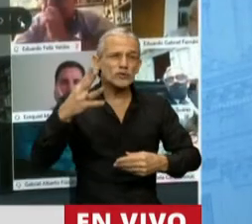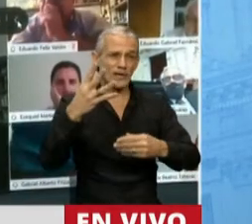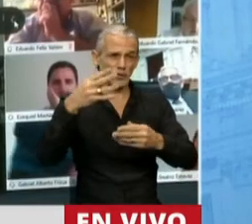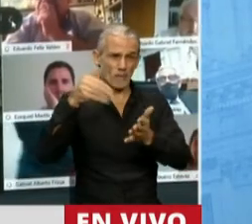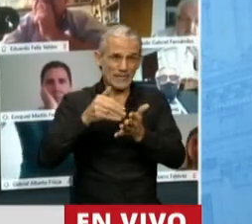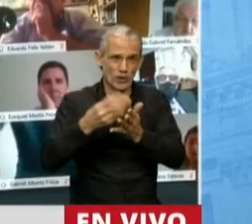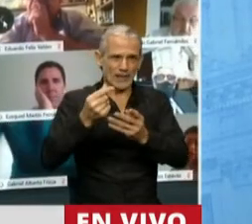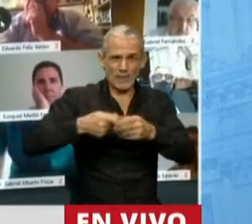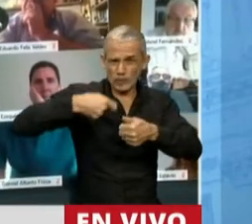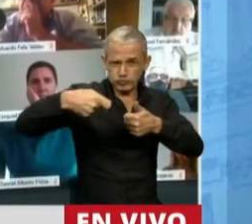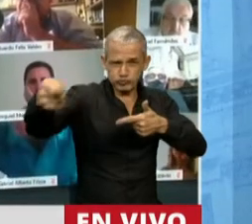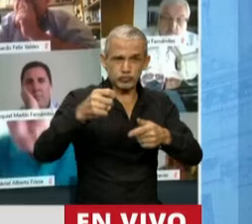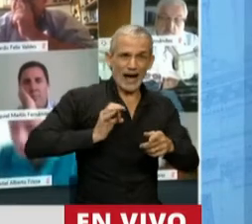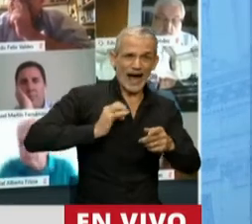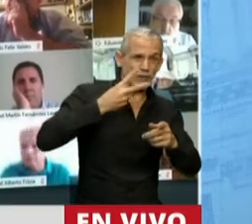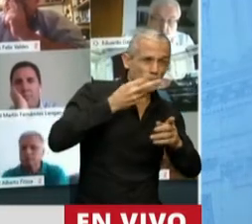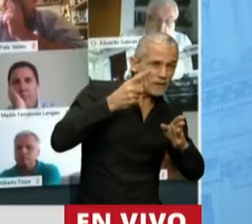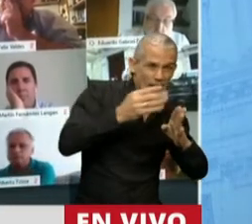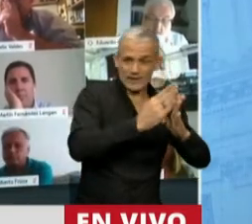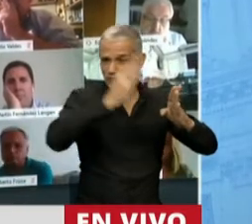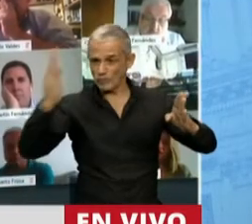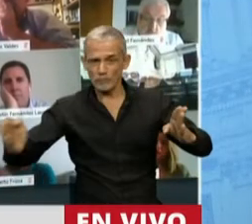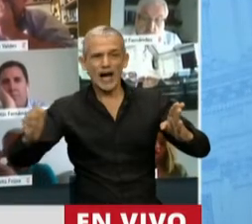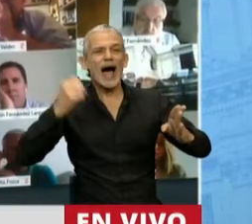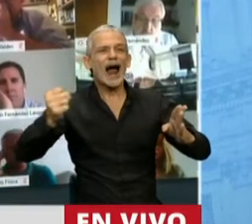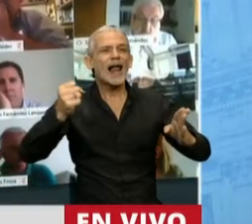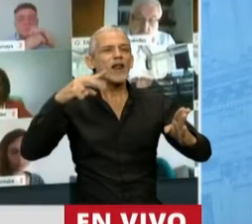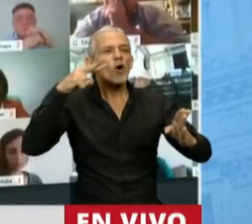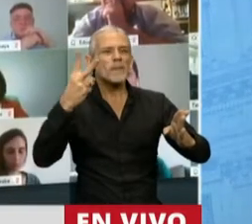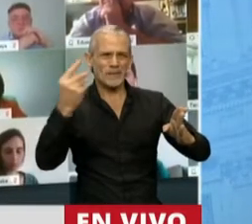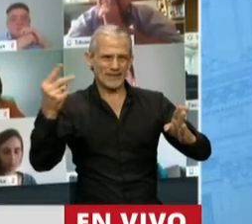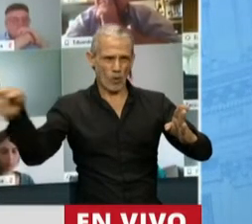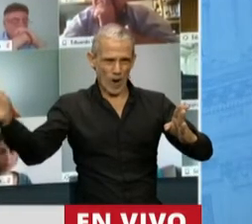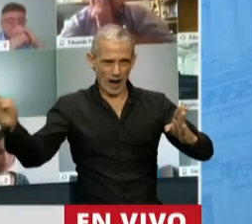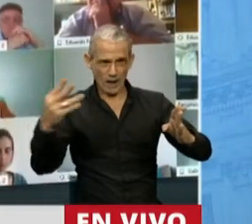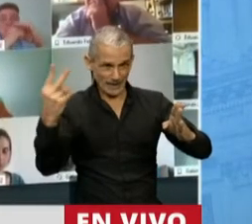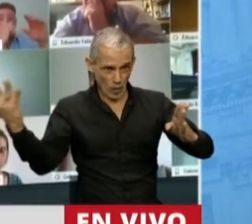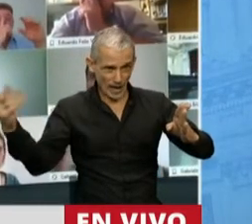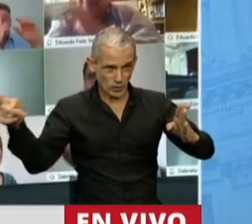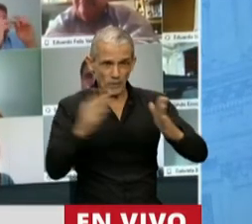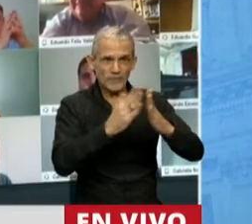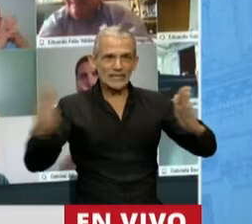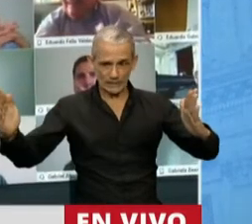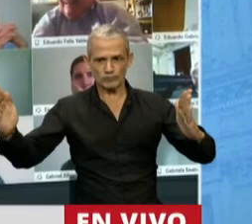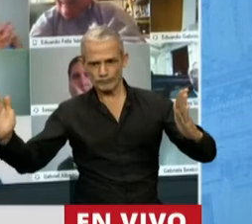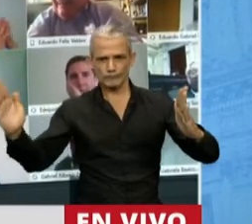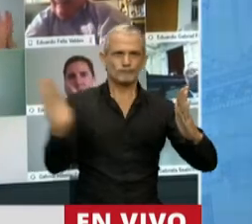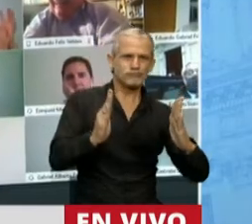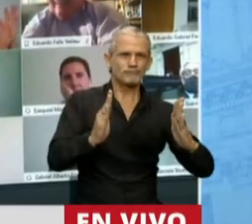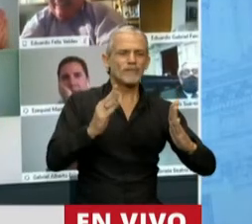de pesos entre el 2020 y el 2024 y ese número se vería reducido a 2